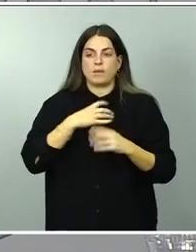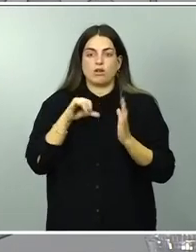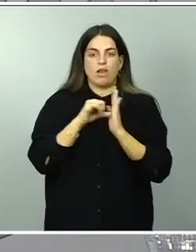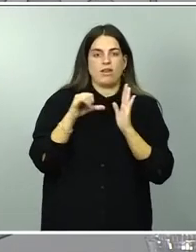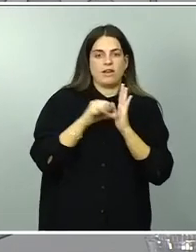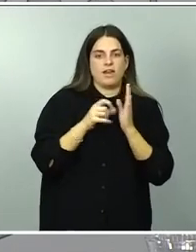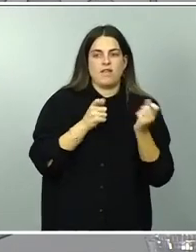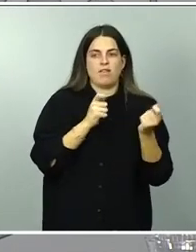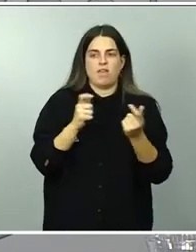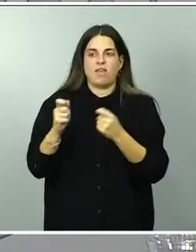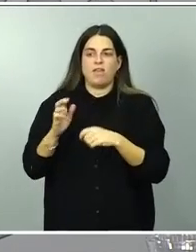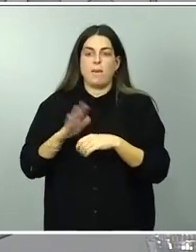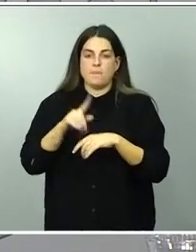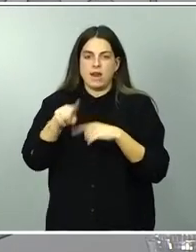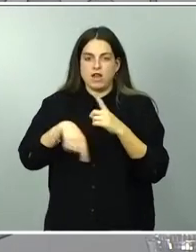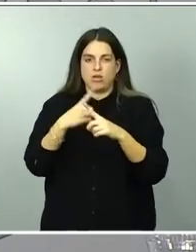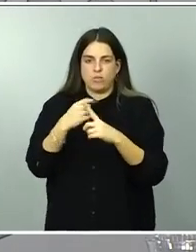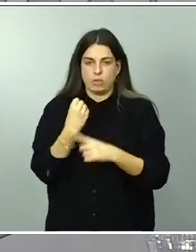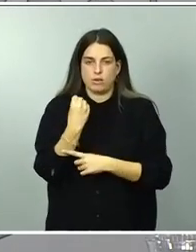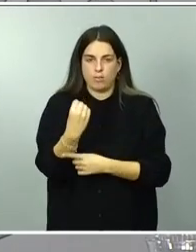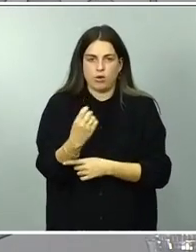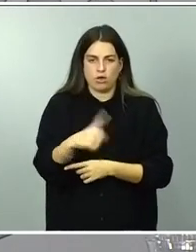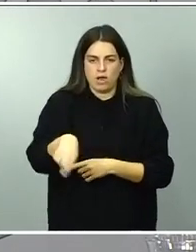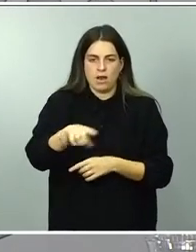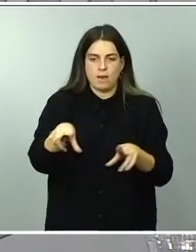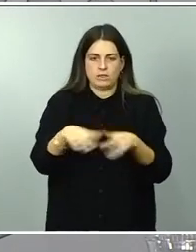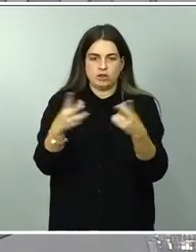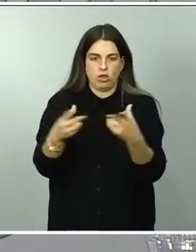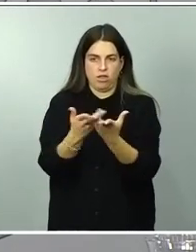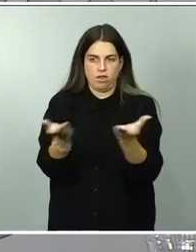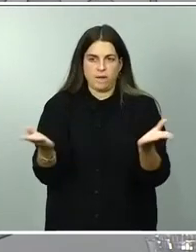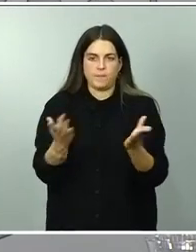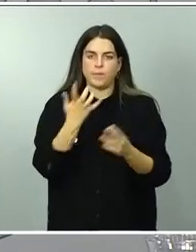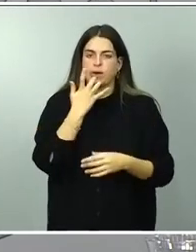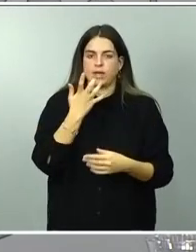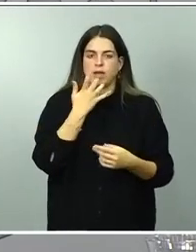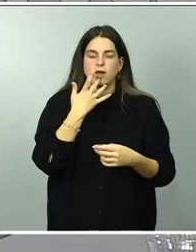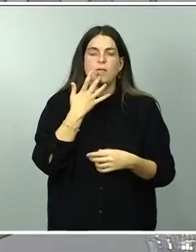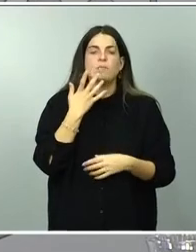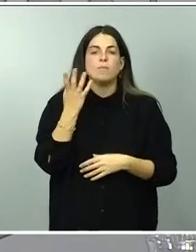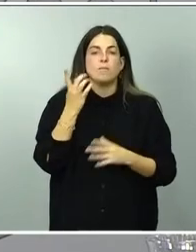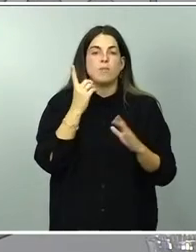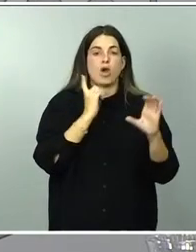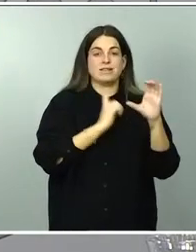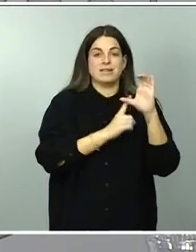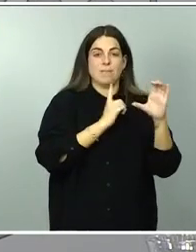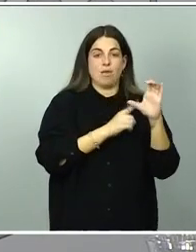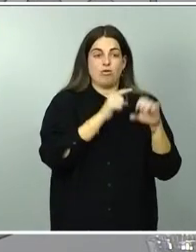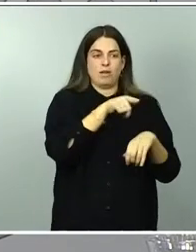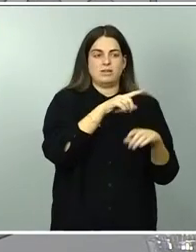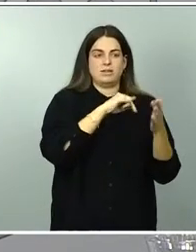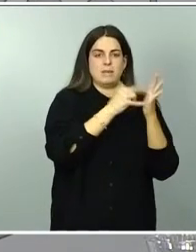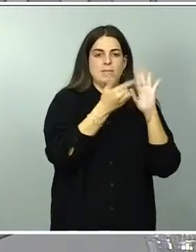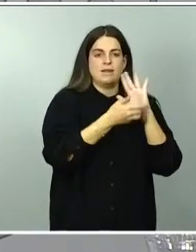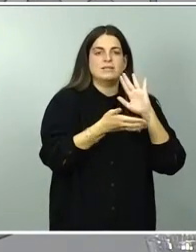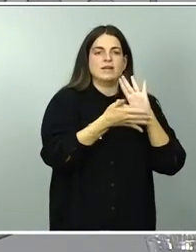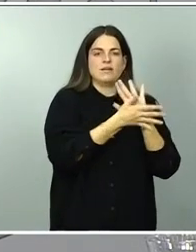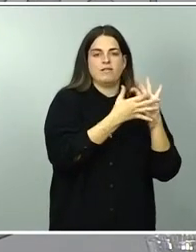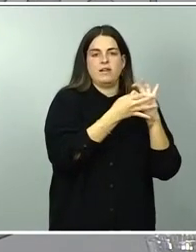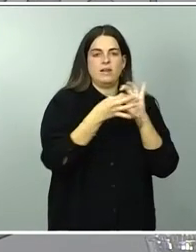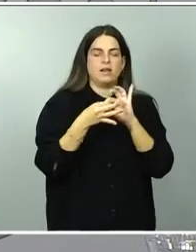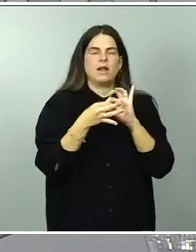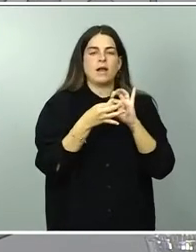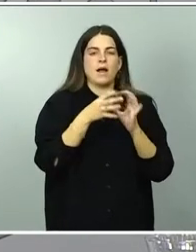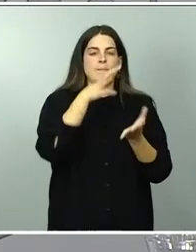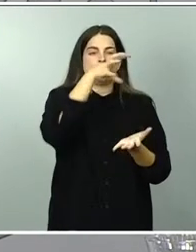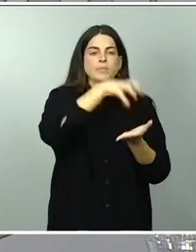ejemplos de cinco comunidades distintas. En la Comunidad Autónoma de Extremadura este plan consiste en líneas de ludotecas rurales con